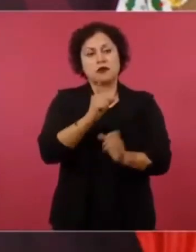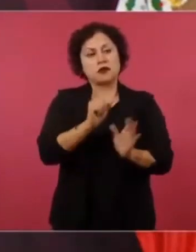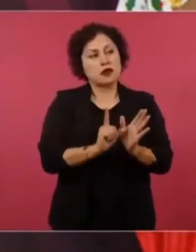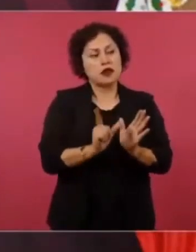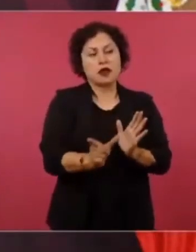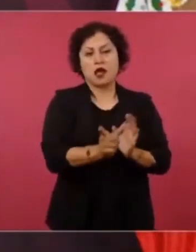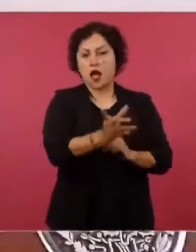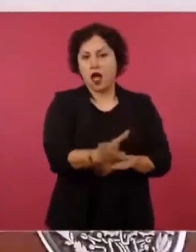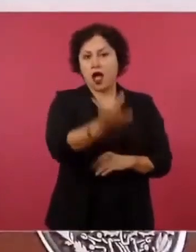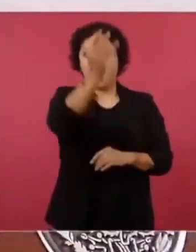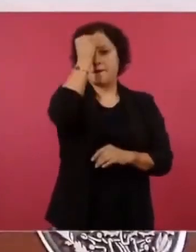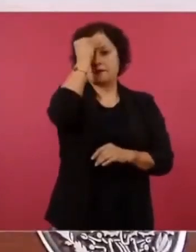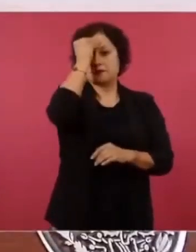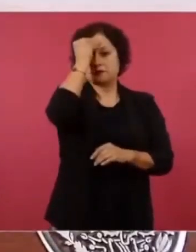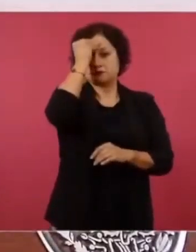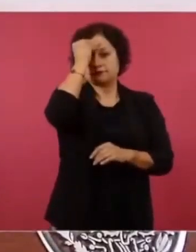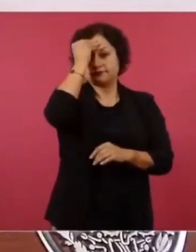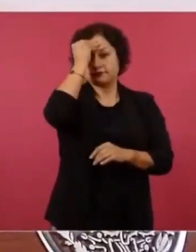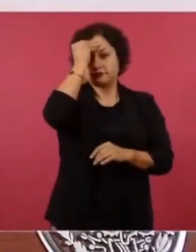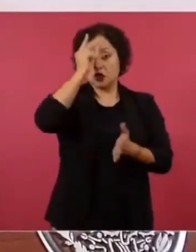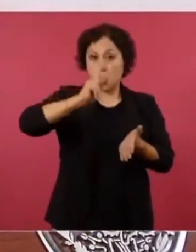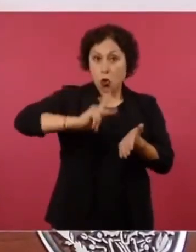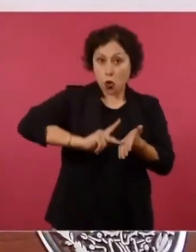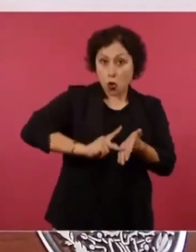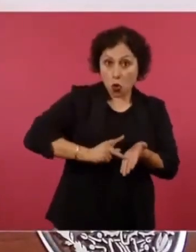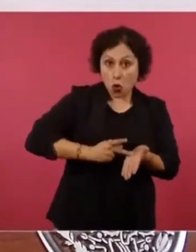esas cosas.